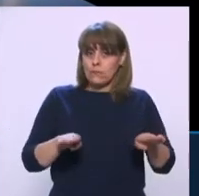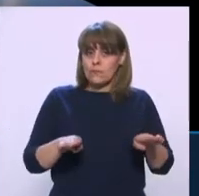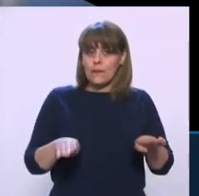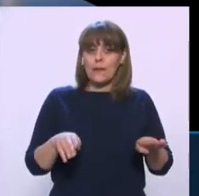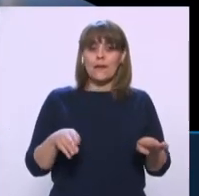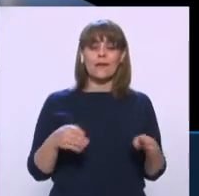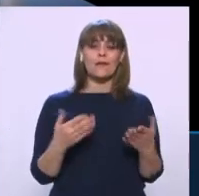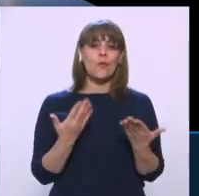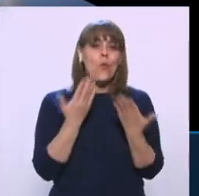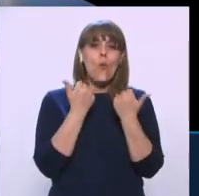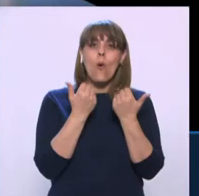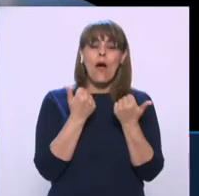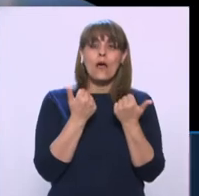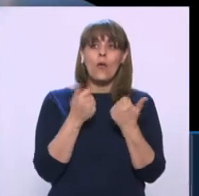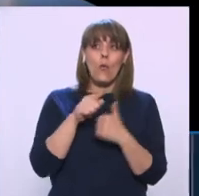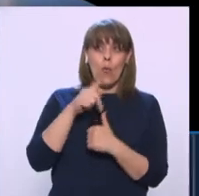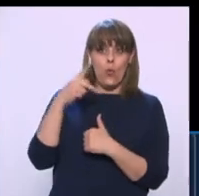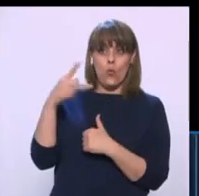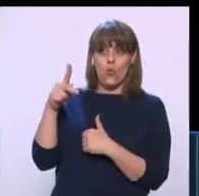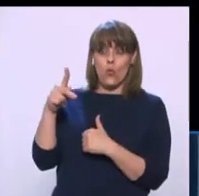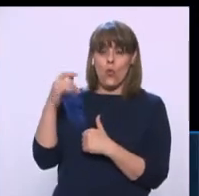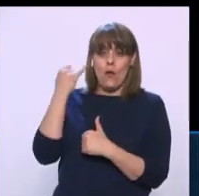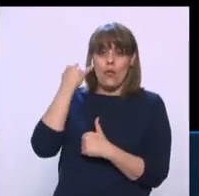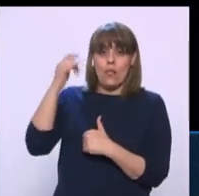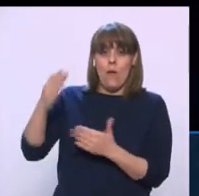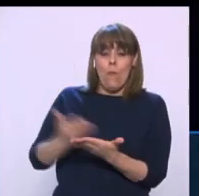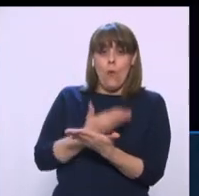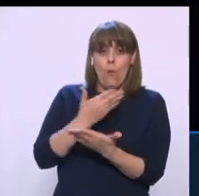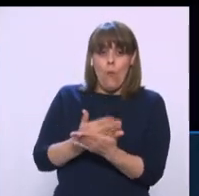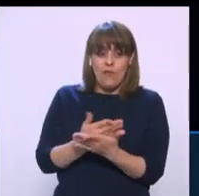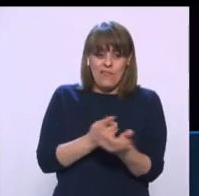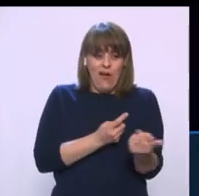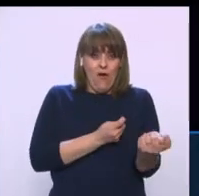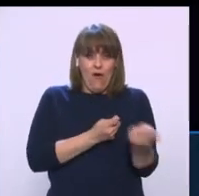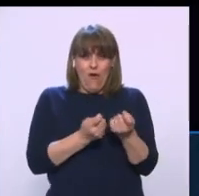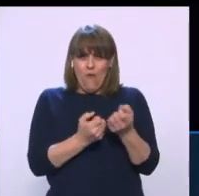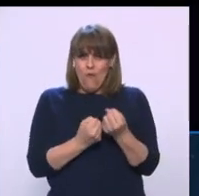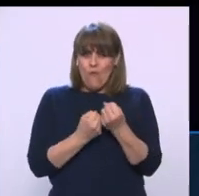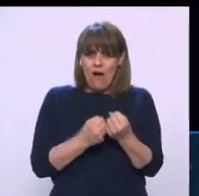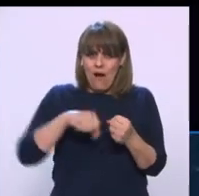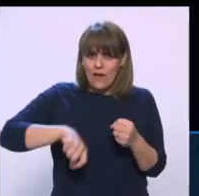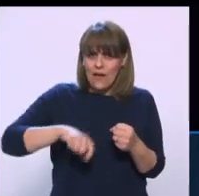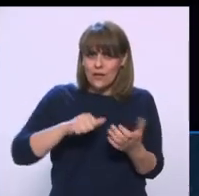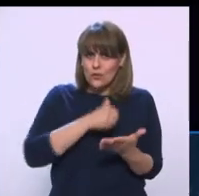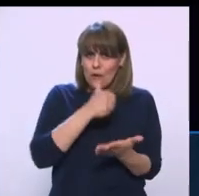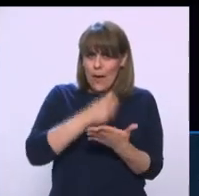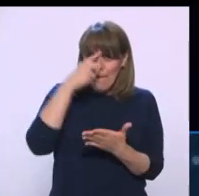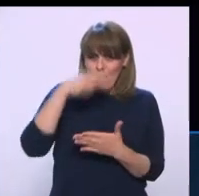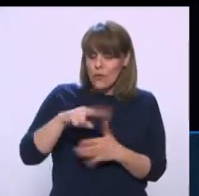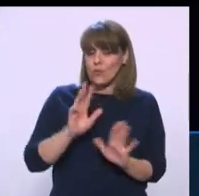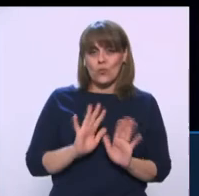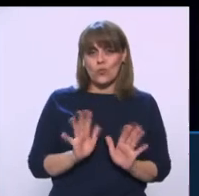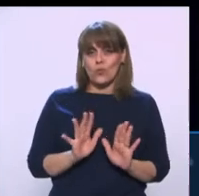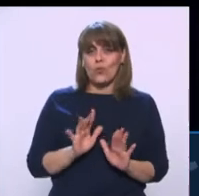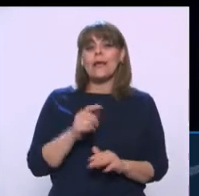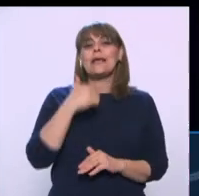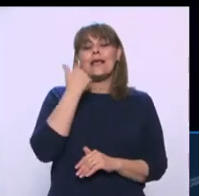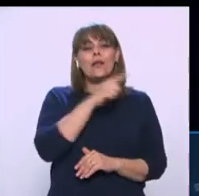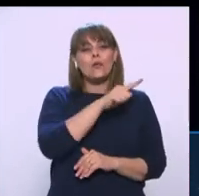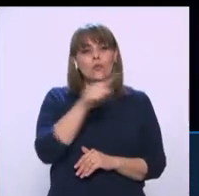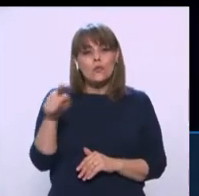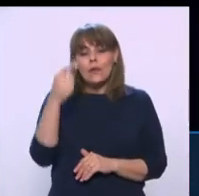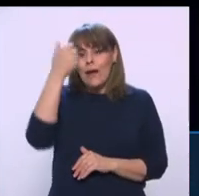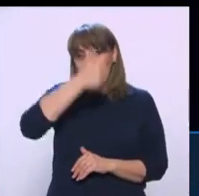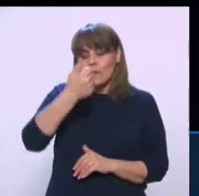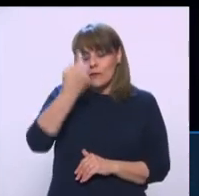hay, no hay una política restrictiva por parte del gobierno aquí en la Ciudad de México, se apela a la conciencia y a